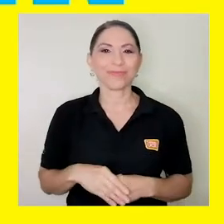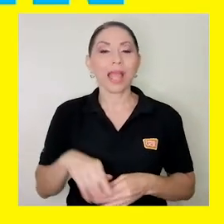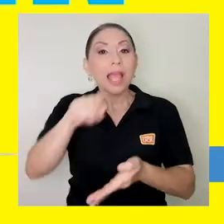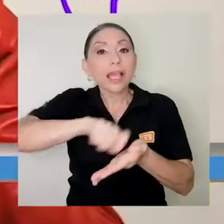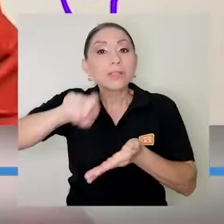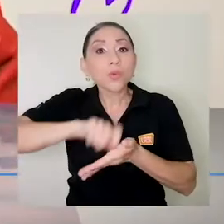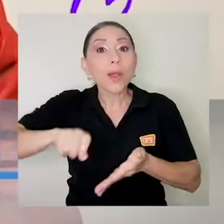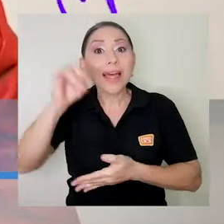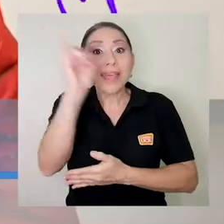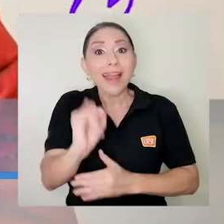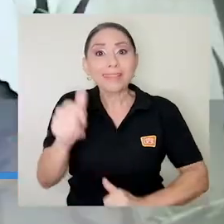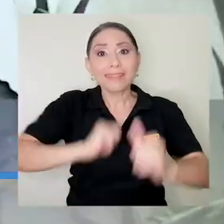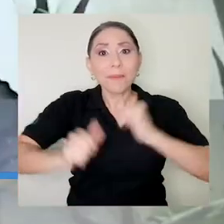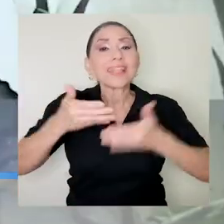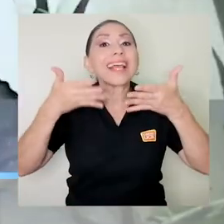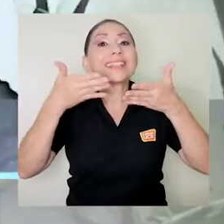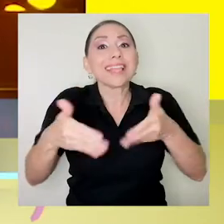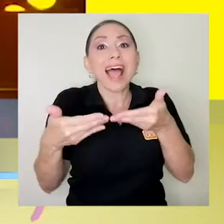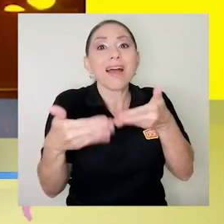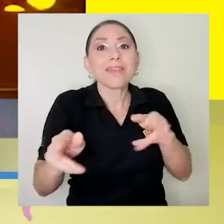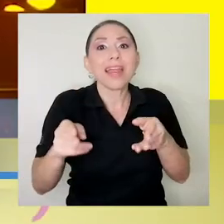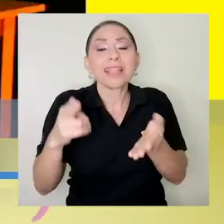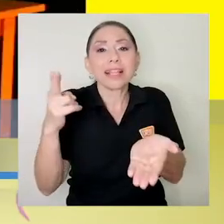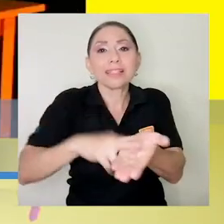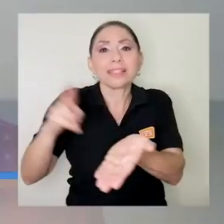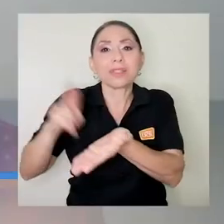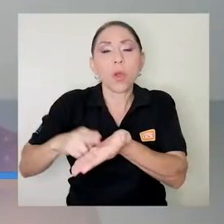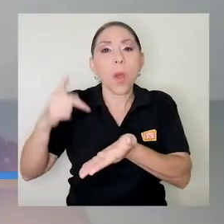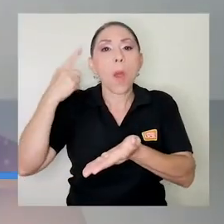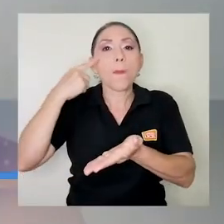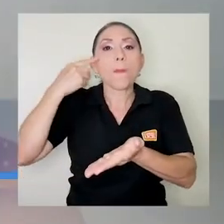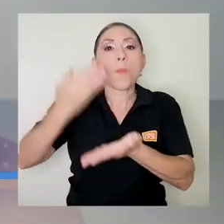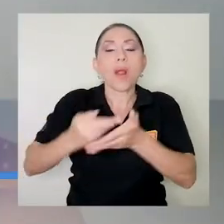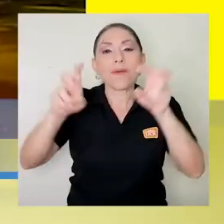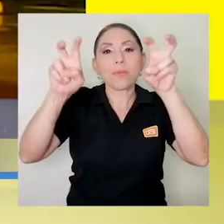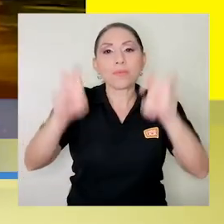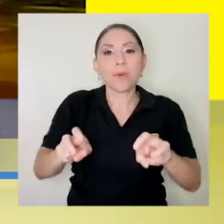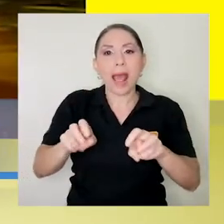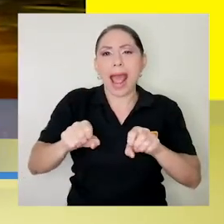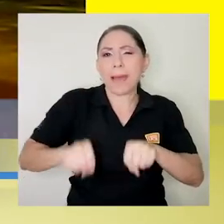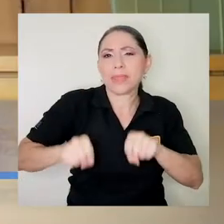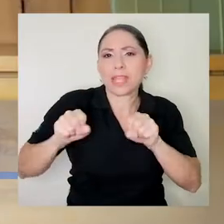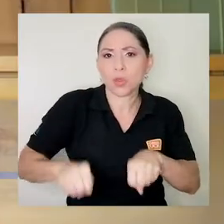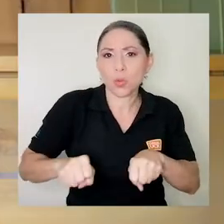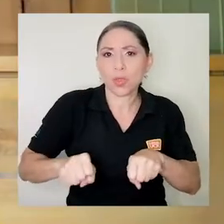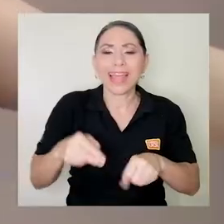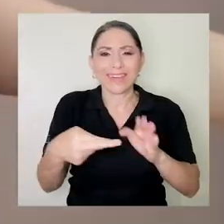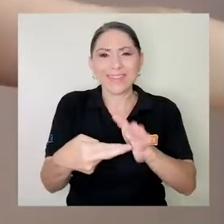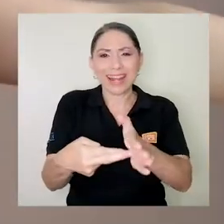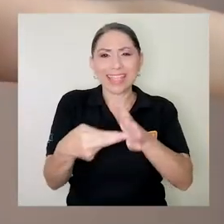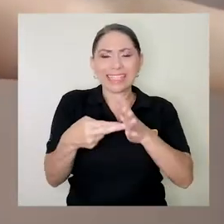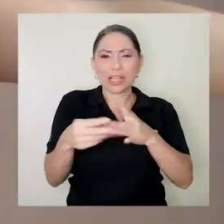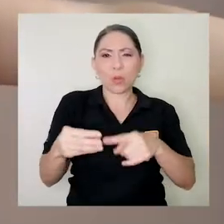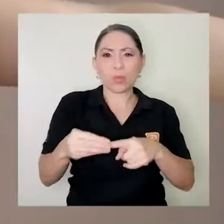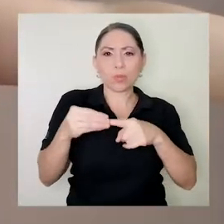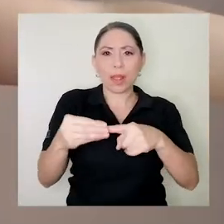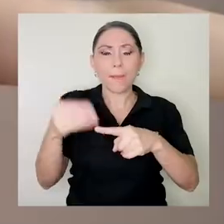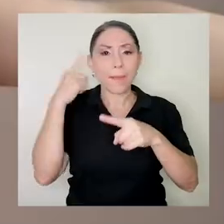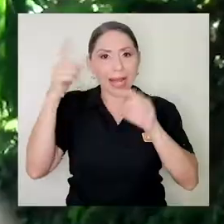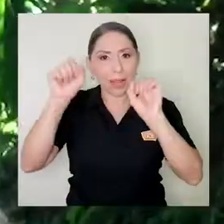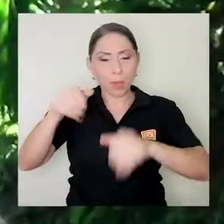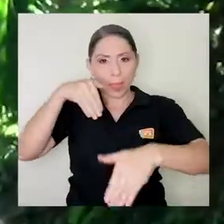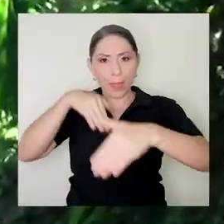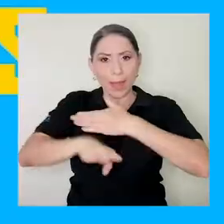de Artes Dramáticas? La Dramáticas ya tiene abierta la inscripción para la prueba de aptitud, requisito fundamental para ingresar a esta carrera.